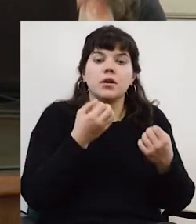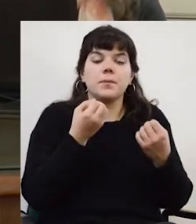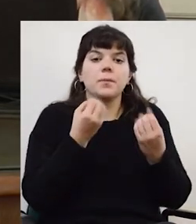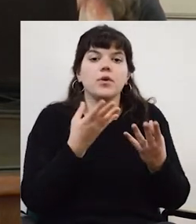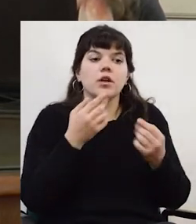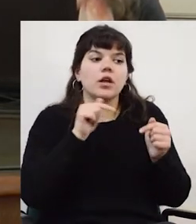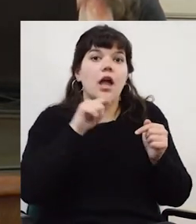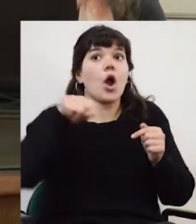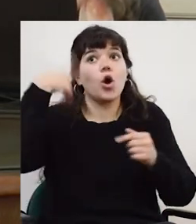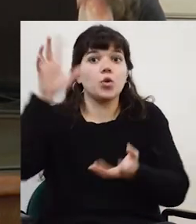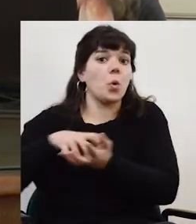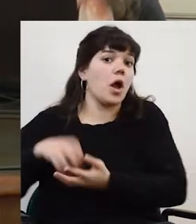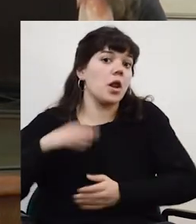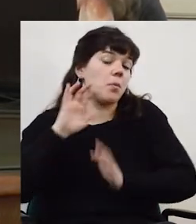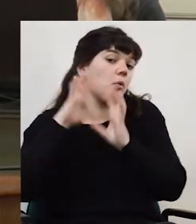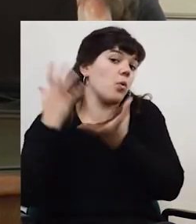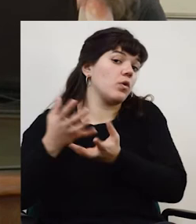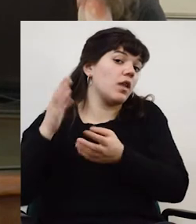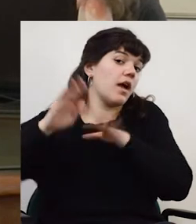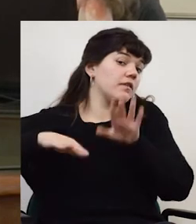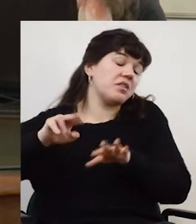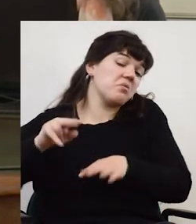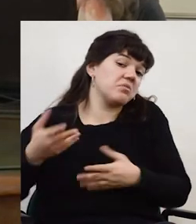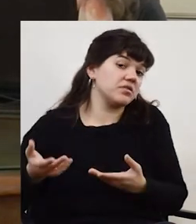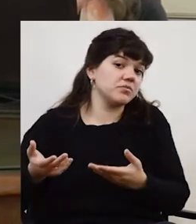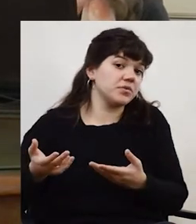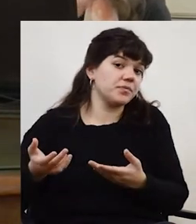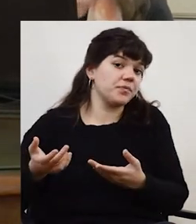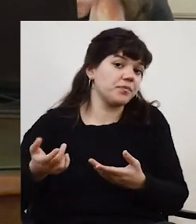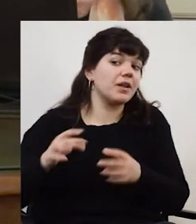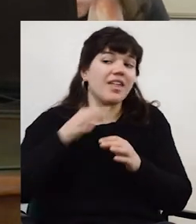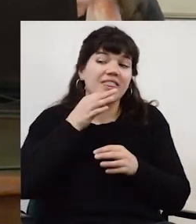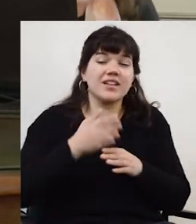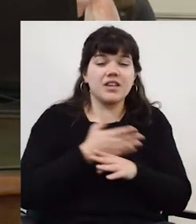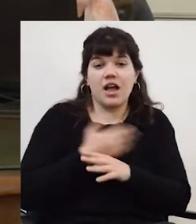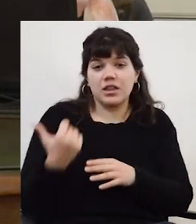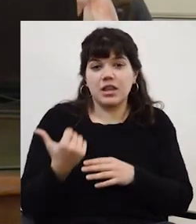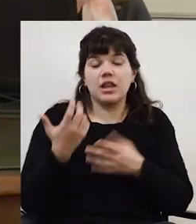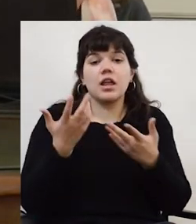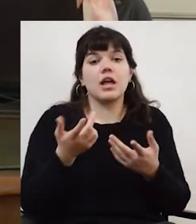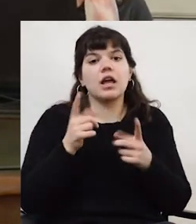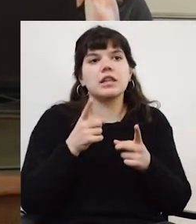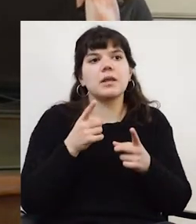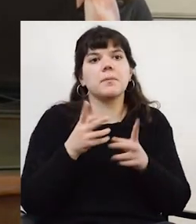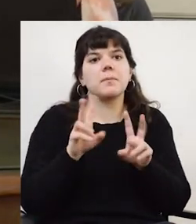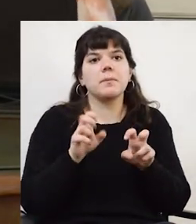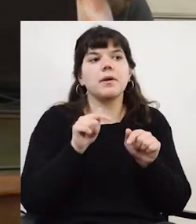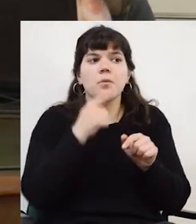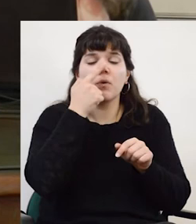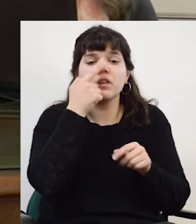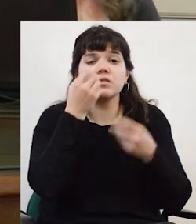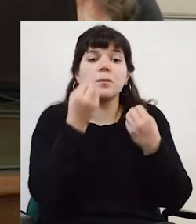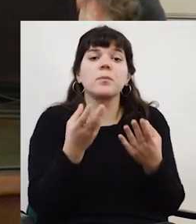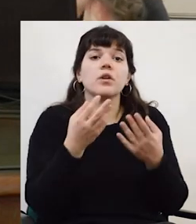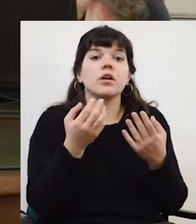otras partes del mundo termina pasando las mismas cosas. lo que dice Gonzalo de AUGM es muy interesante